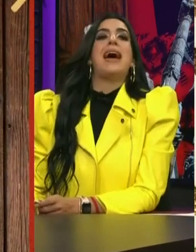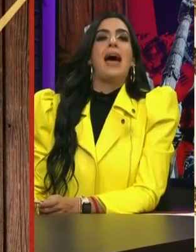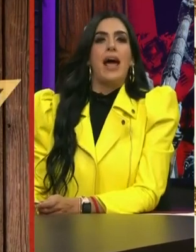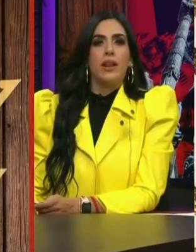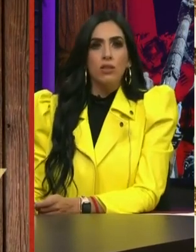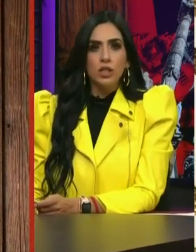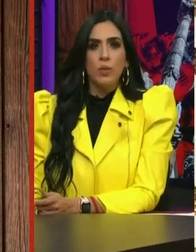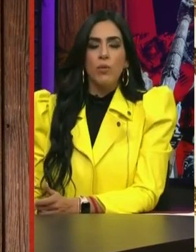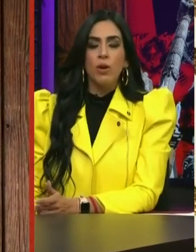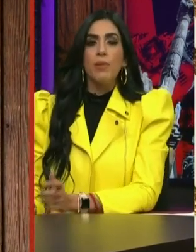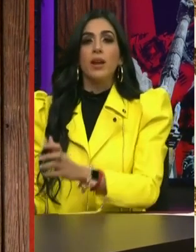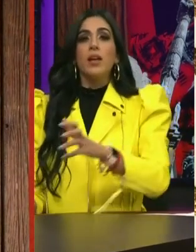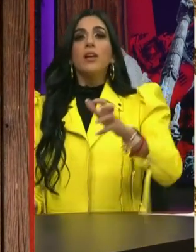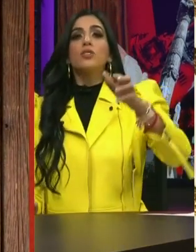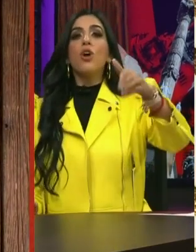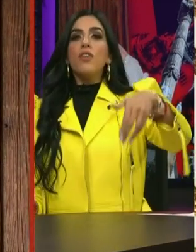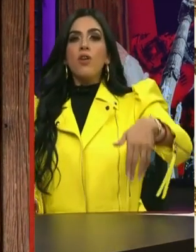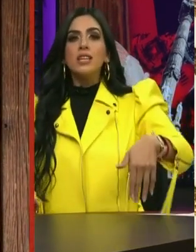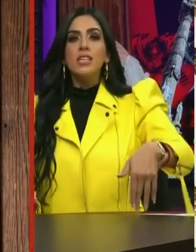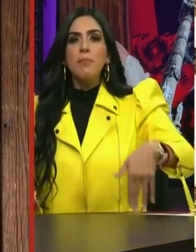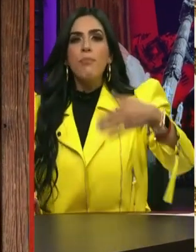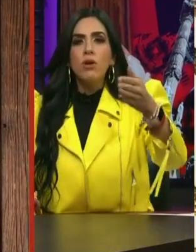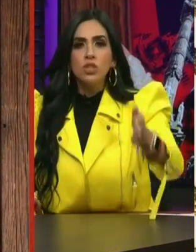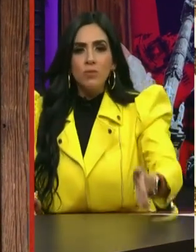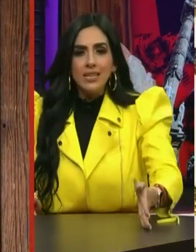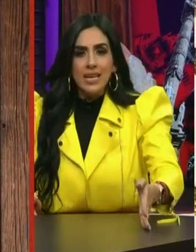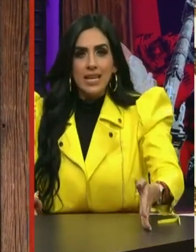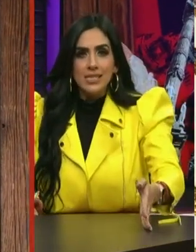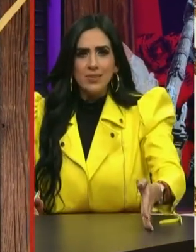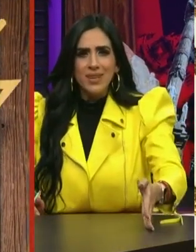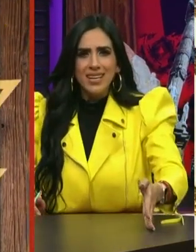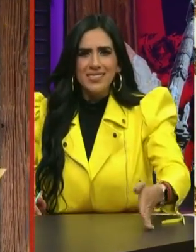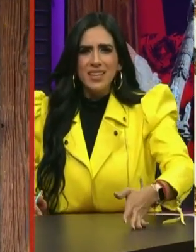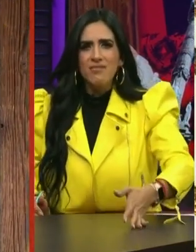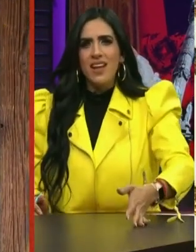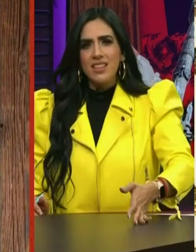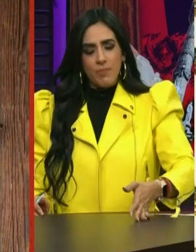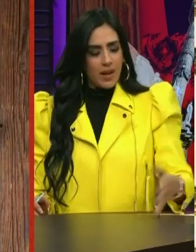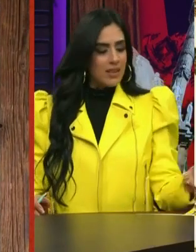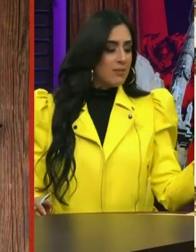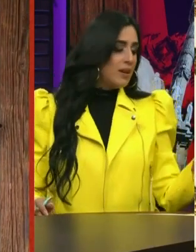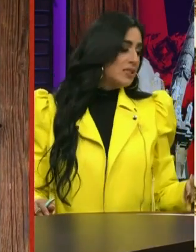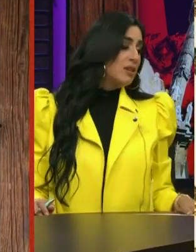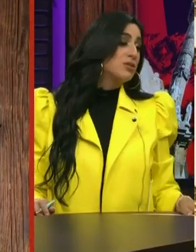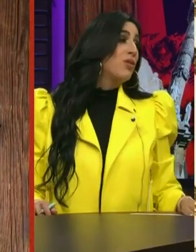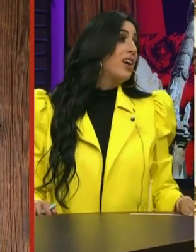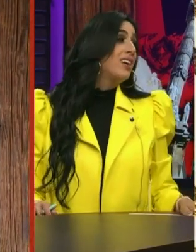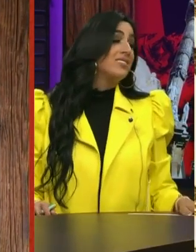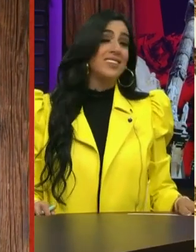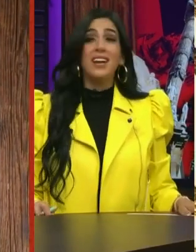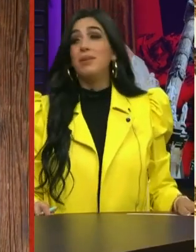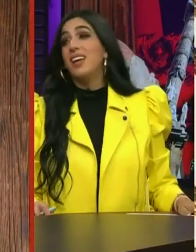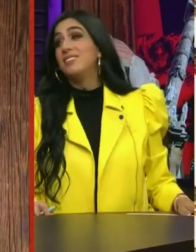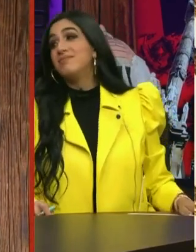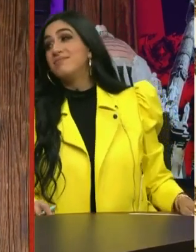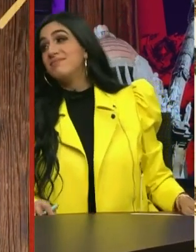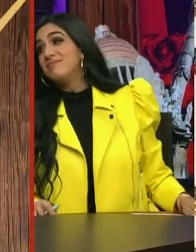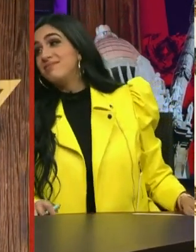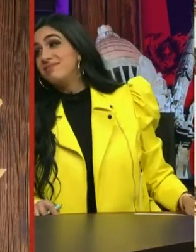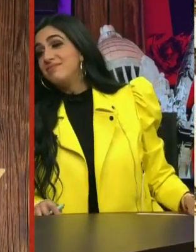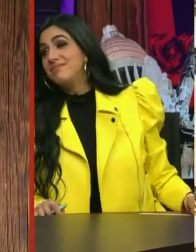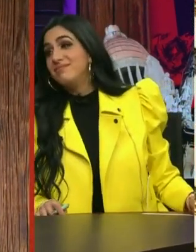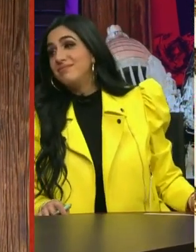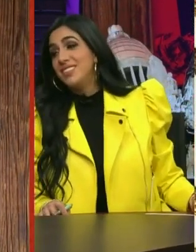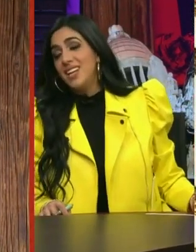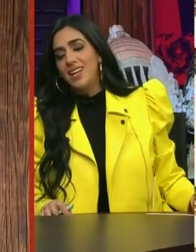ya están hartos. Pero bueno, ver, yo digo que sigan por Zoom las clases. Mira, ya que falta para que termine el ciclo escolar. Nada, un mes, un